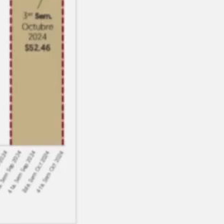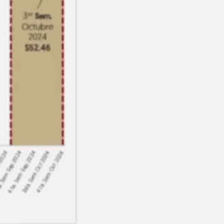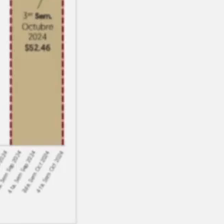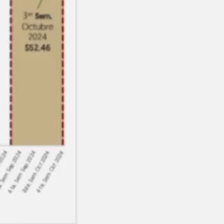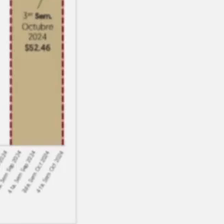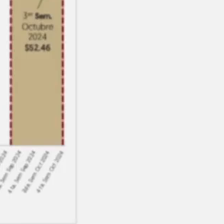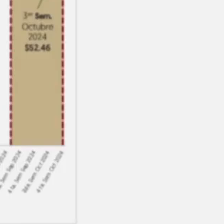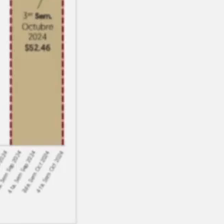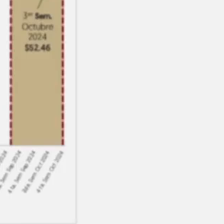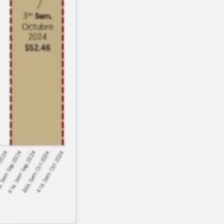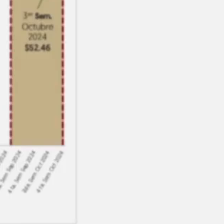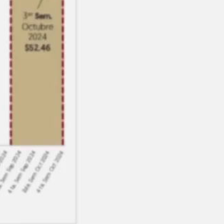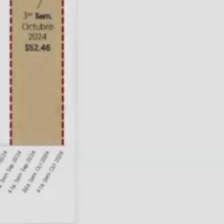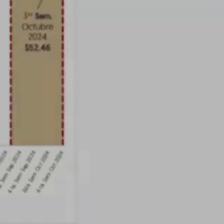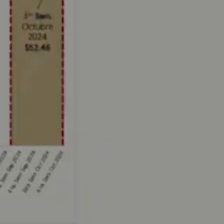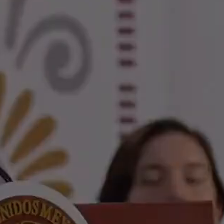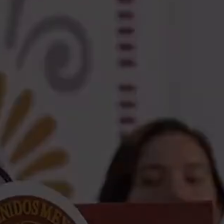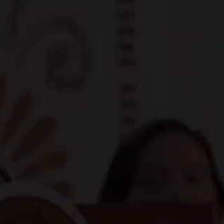se encuentra por debajo de dicho promedio.